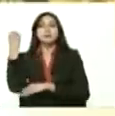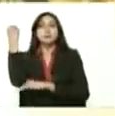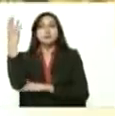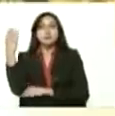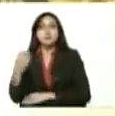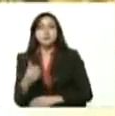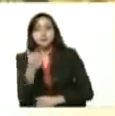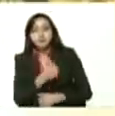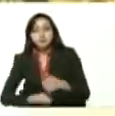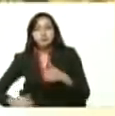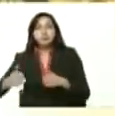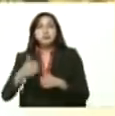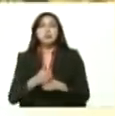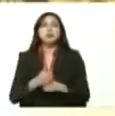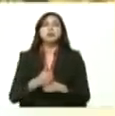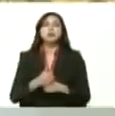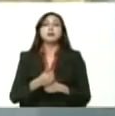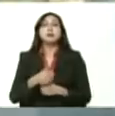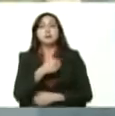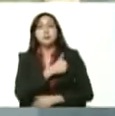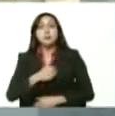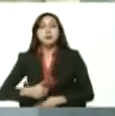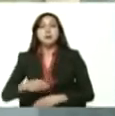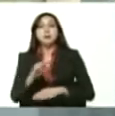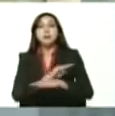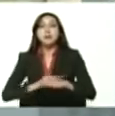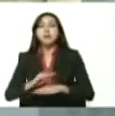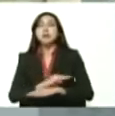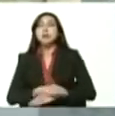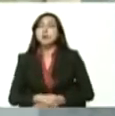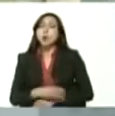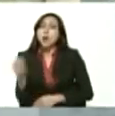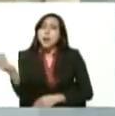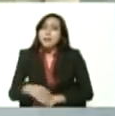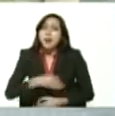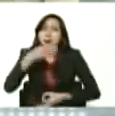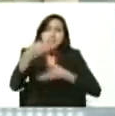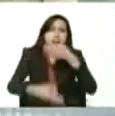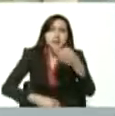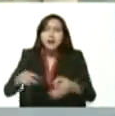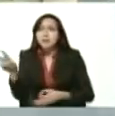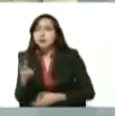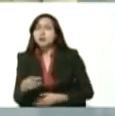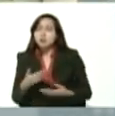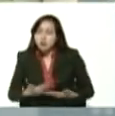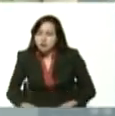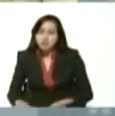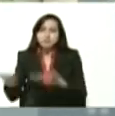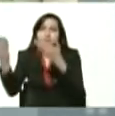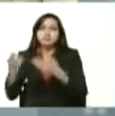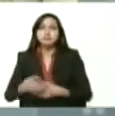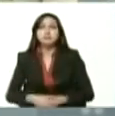¿qué más le podemos explicar y agregar al pueblo de Venezuela? Por favor, adelante.